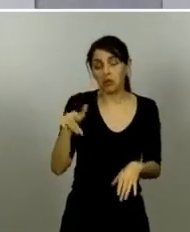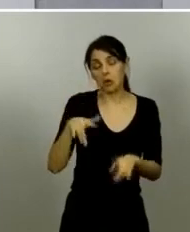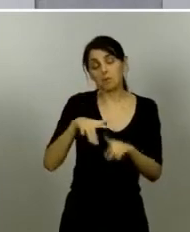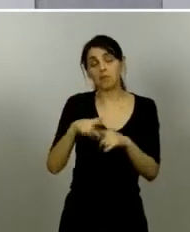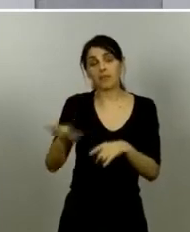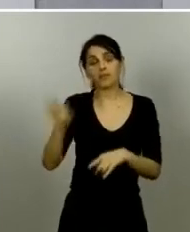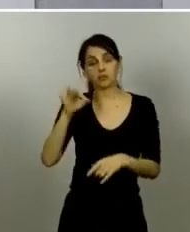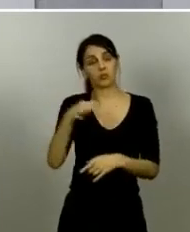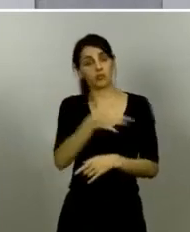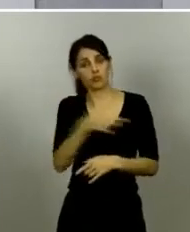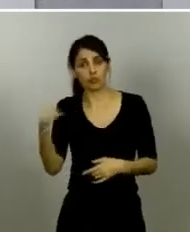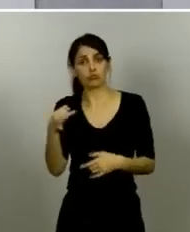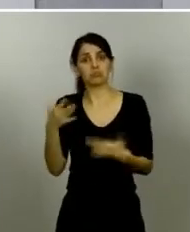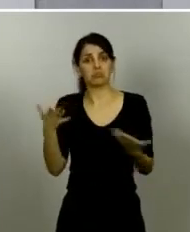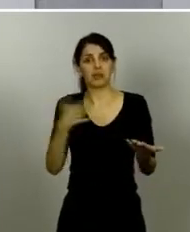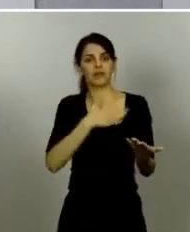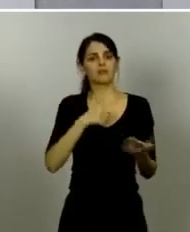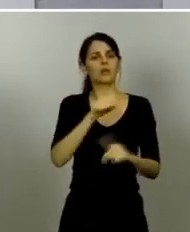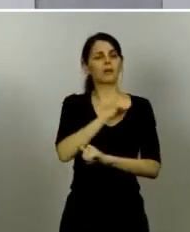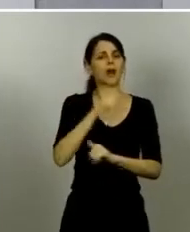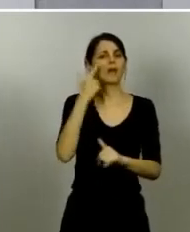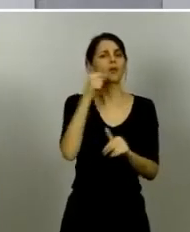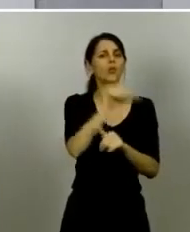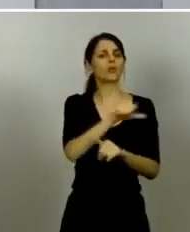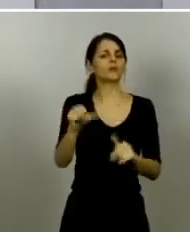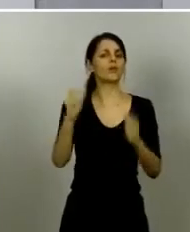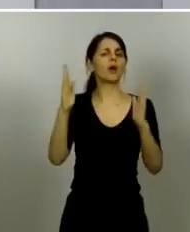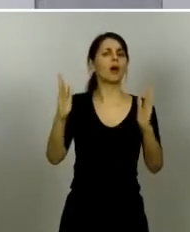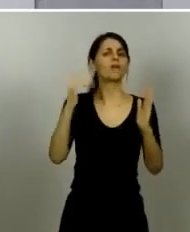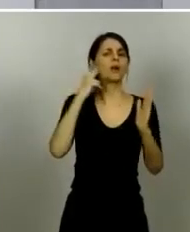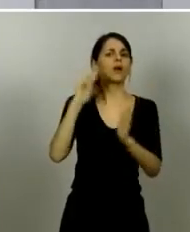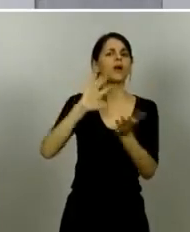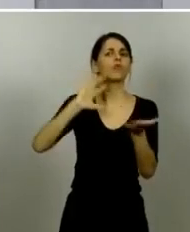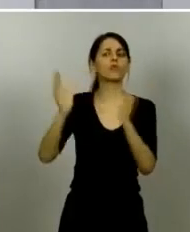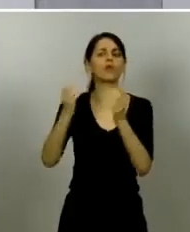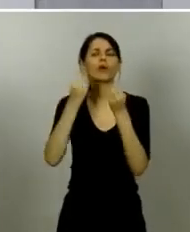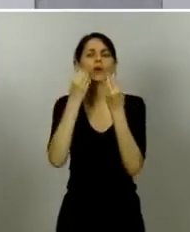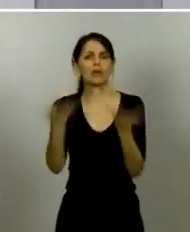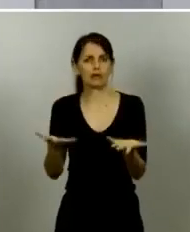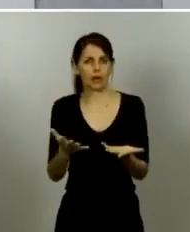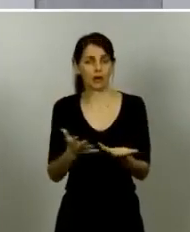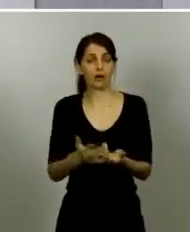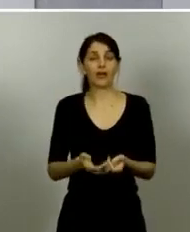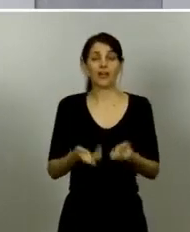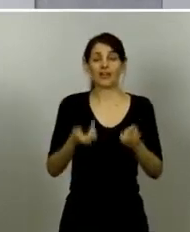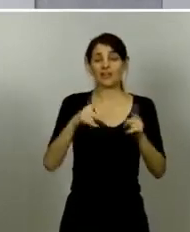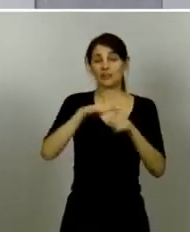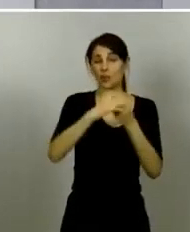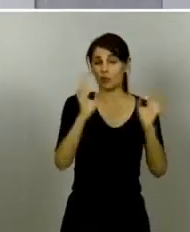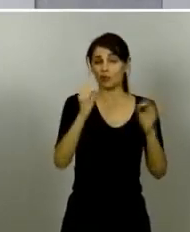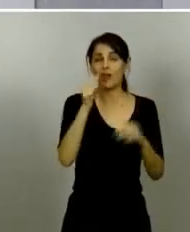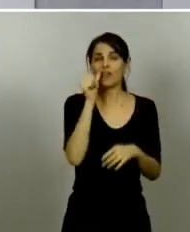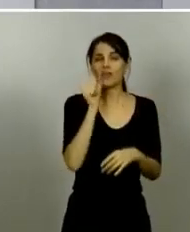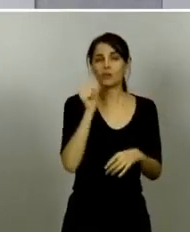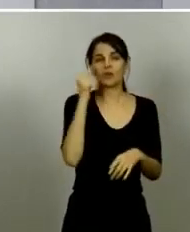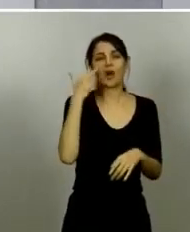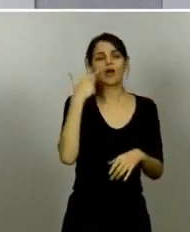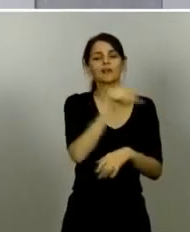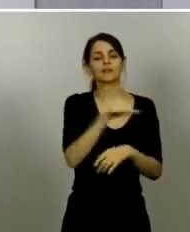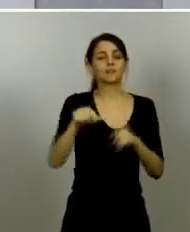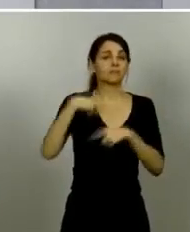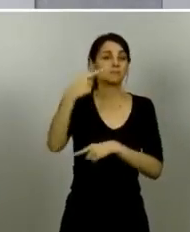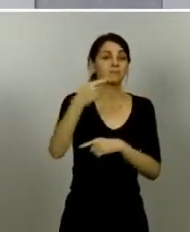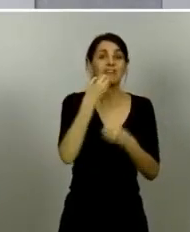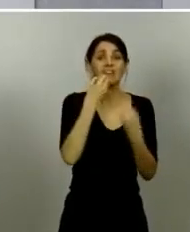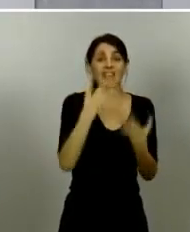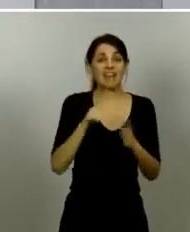cómo evolucionan las cosas en el caso de Ceuta veremos la semana que viene cómo evoluciona y por tanto el consejero tendrá que tomar la decisión de solicitar